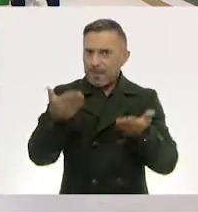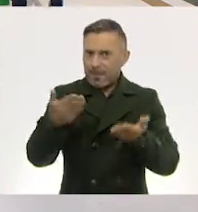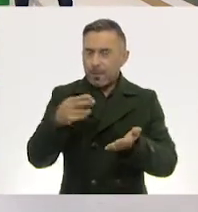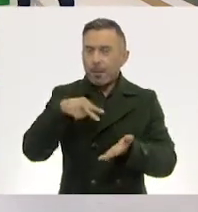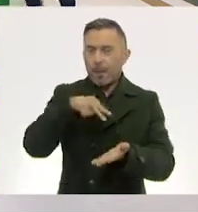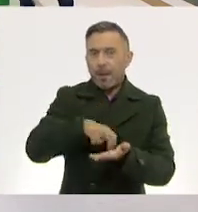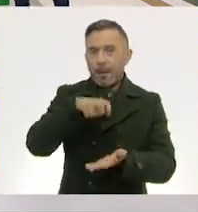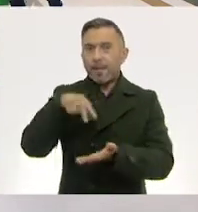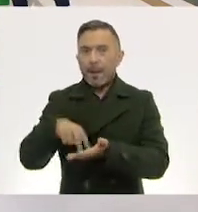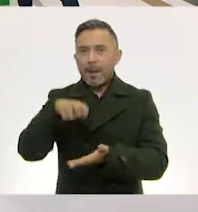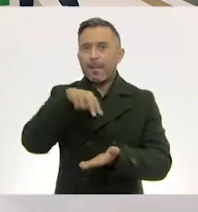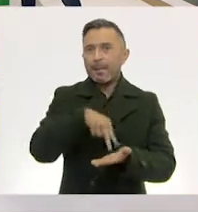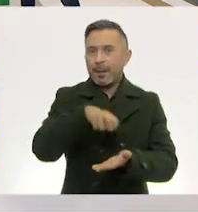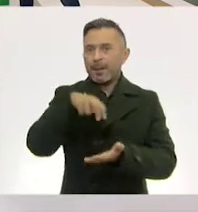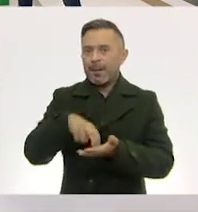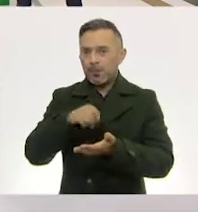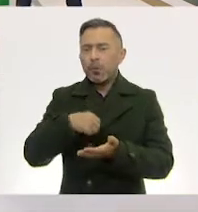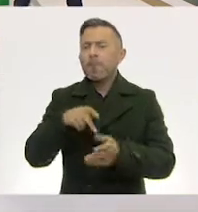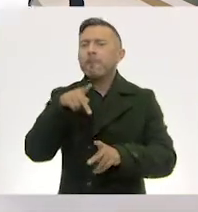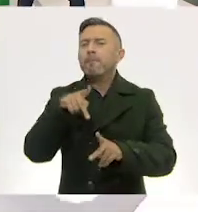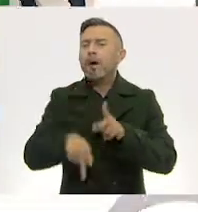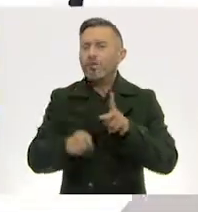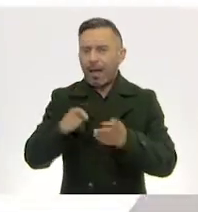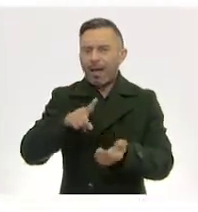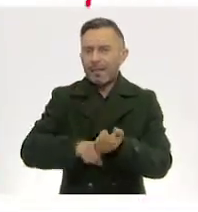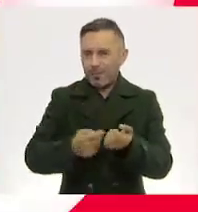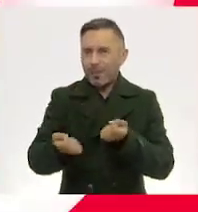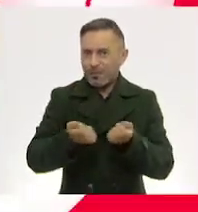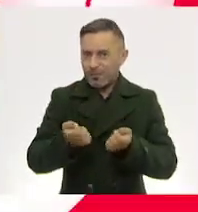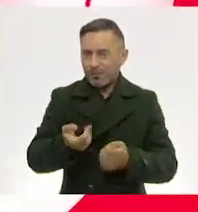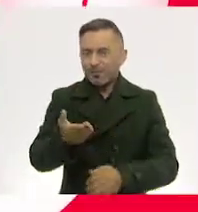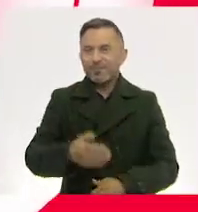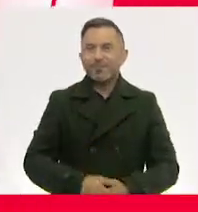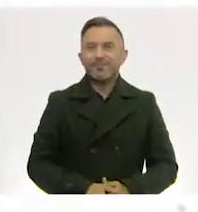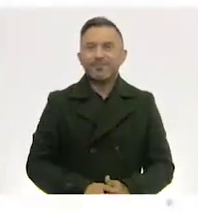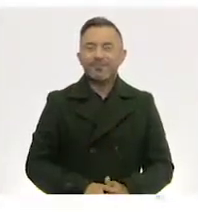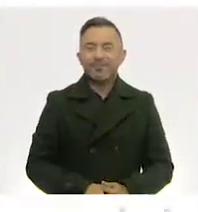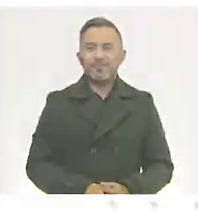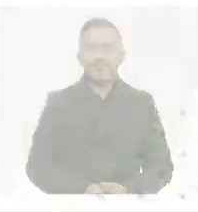pausita activa Eso Yo soy un explorador Eso Haciendo un explorador